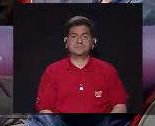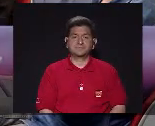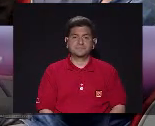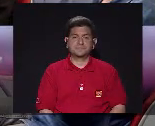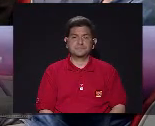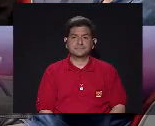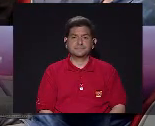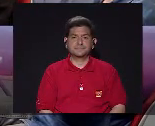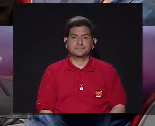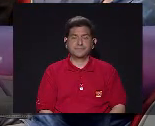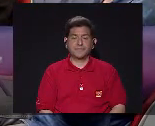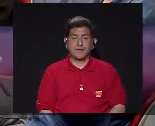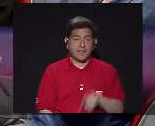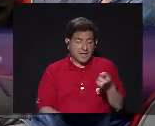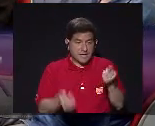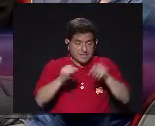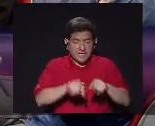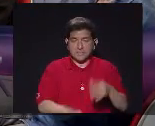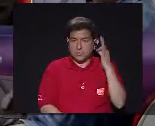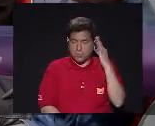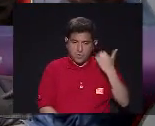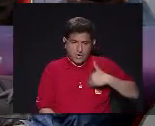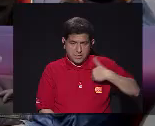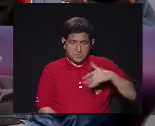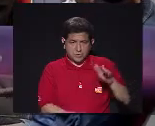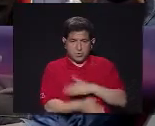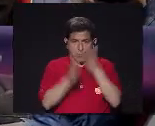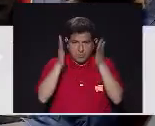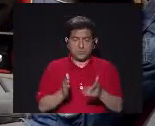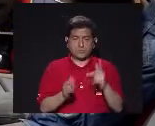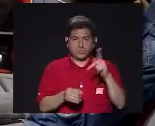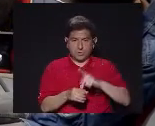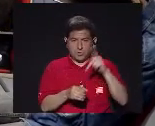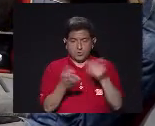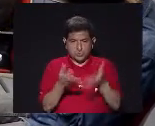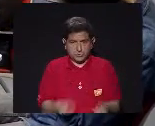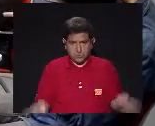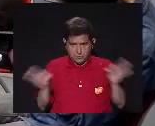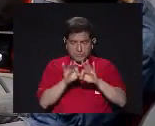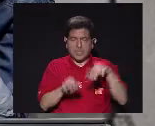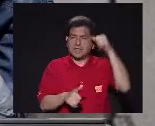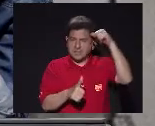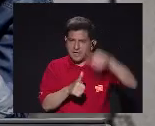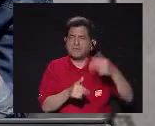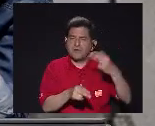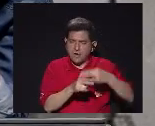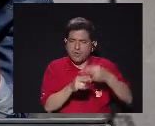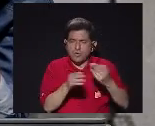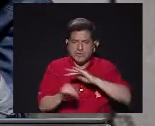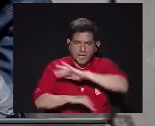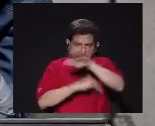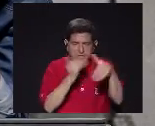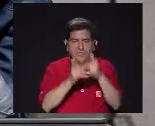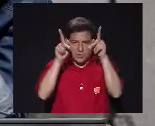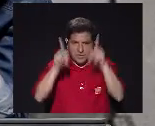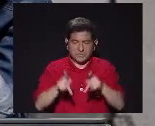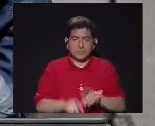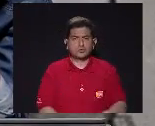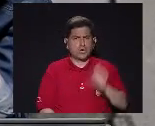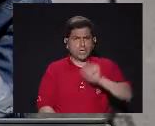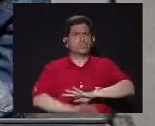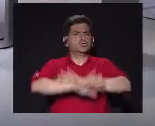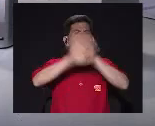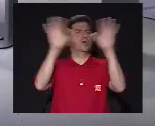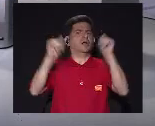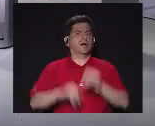En el que Las y los músicos Costarricenses Tuvieron una participación Muy importante ¿Verdad? ¿Verdad? recordar Los nombres De ellos De todos los que están ahí Ah,